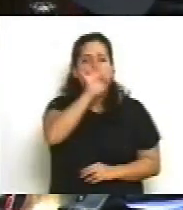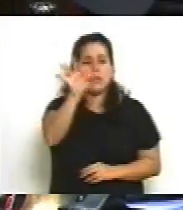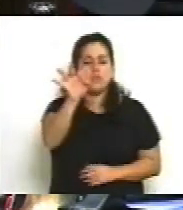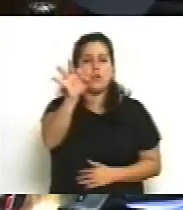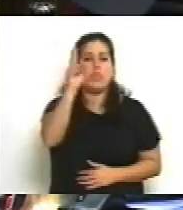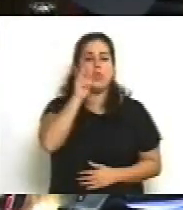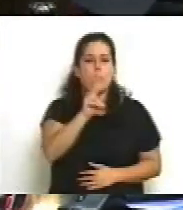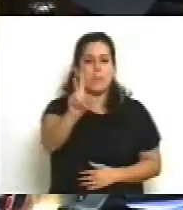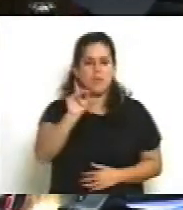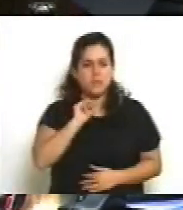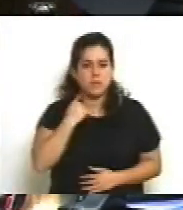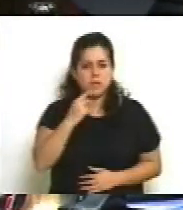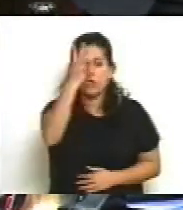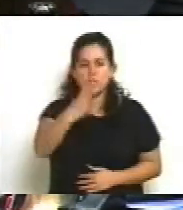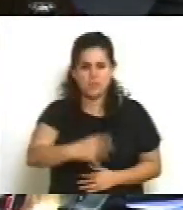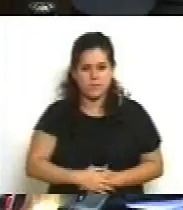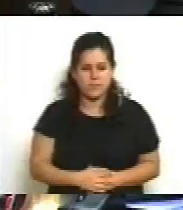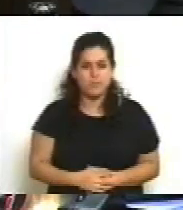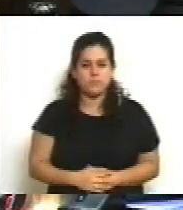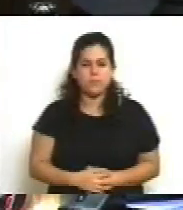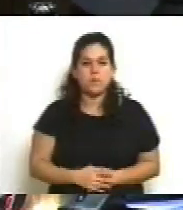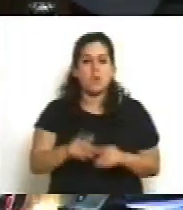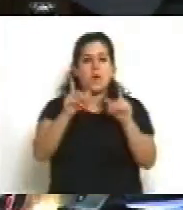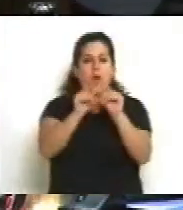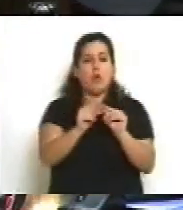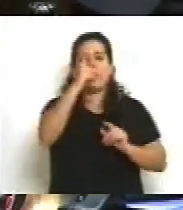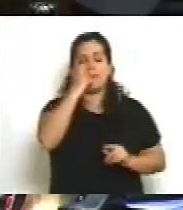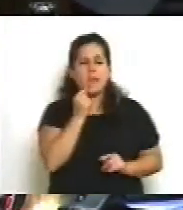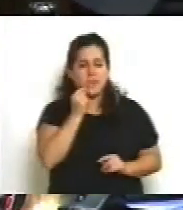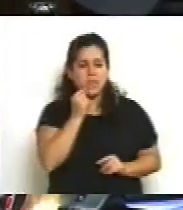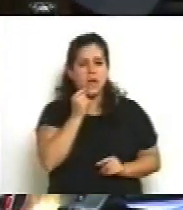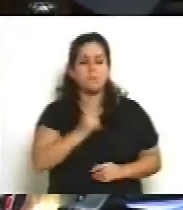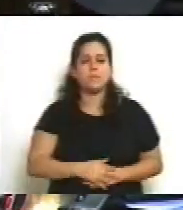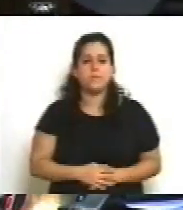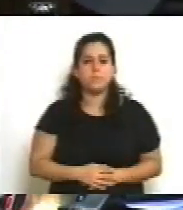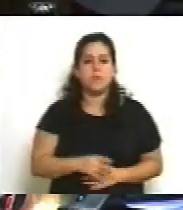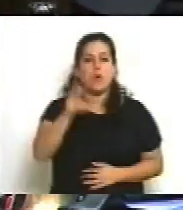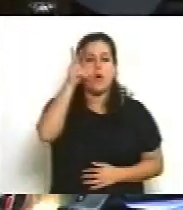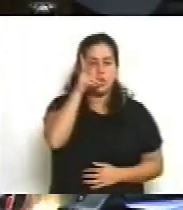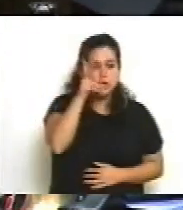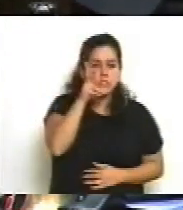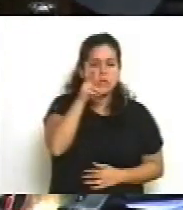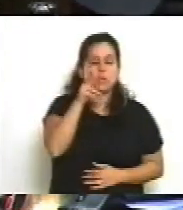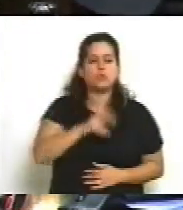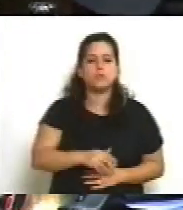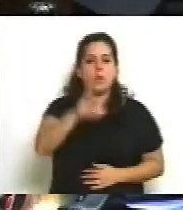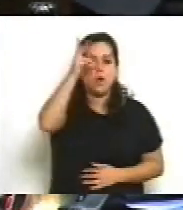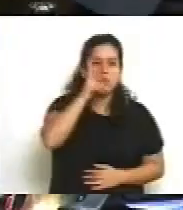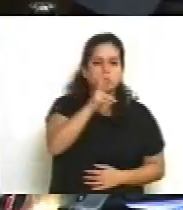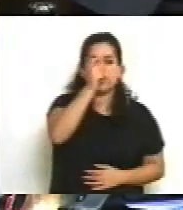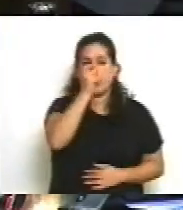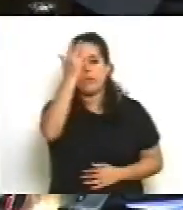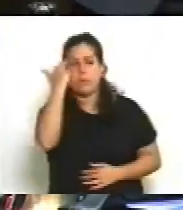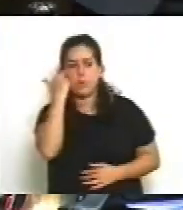2012. Orden del día 829.